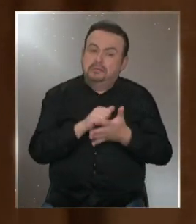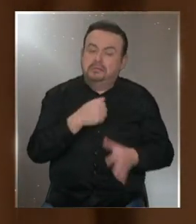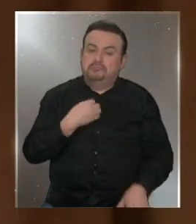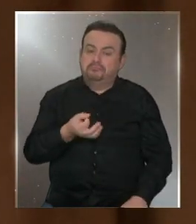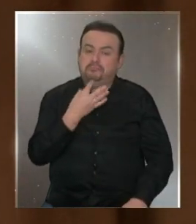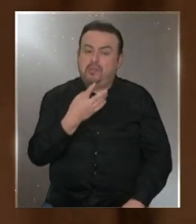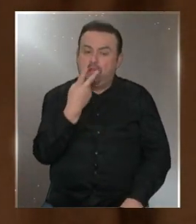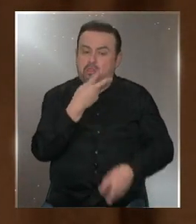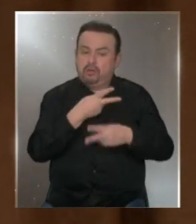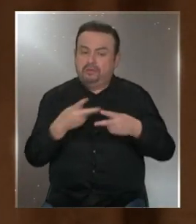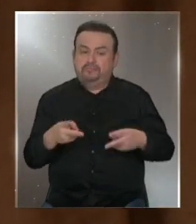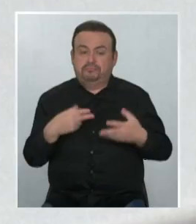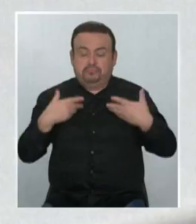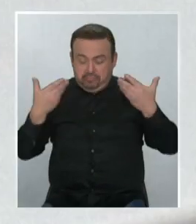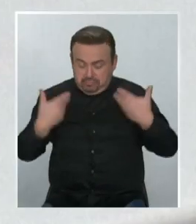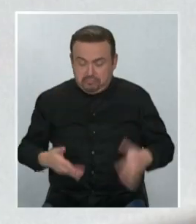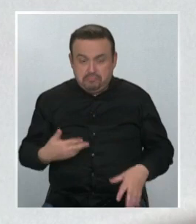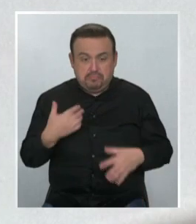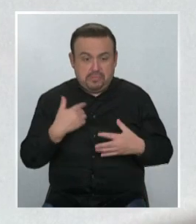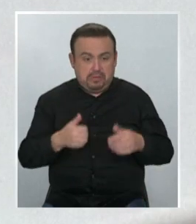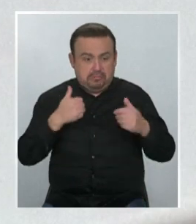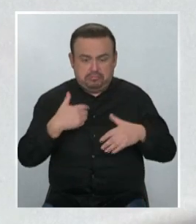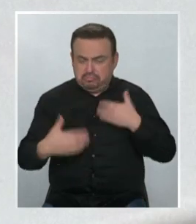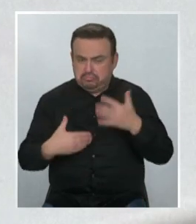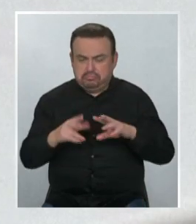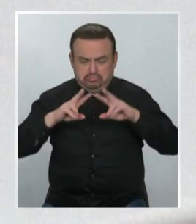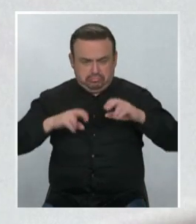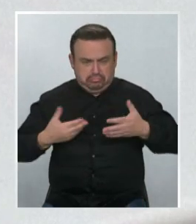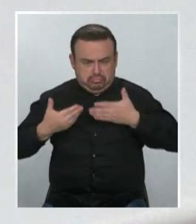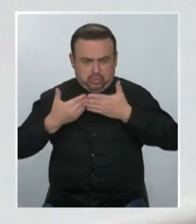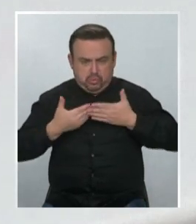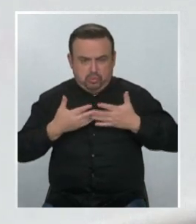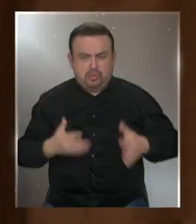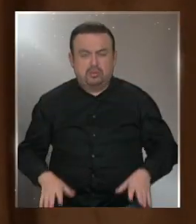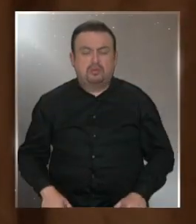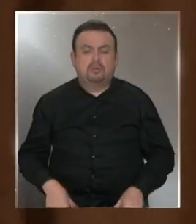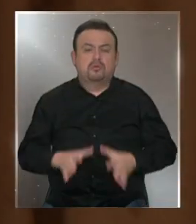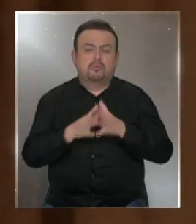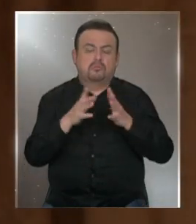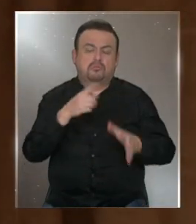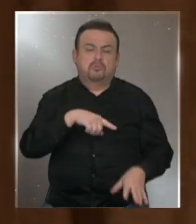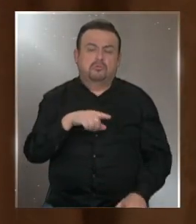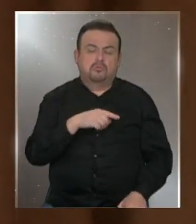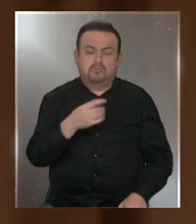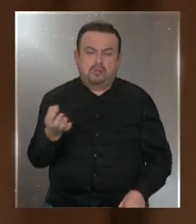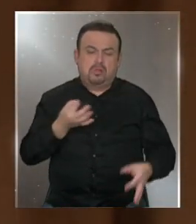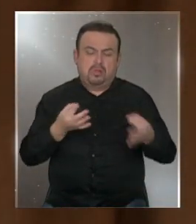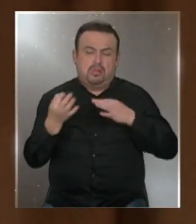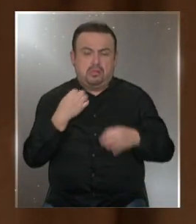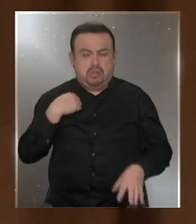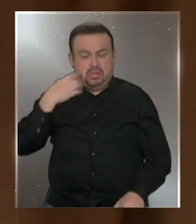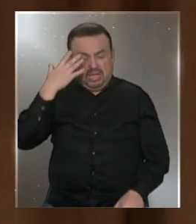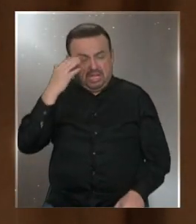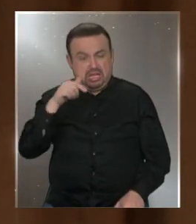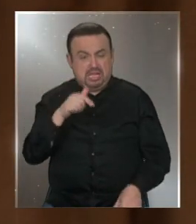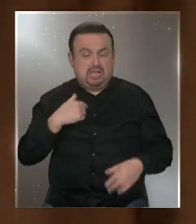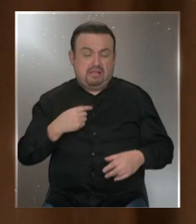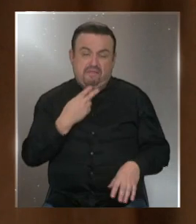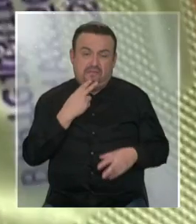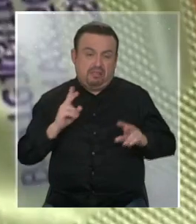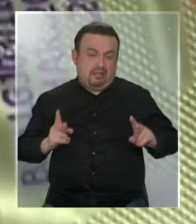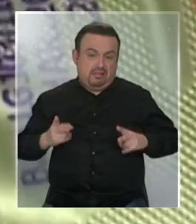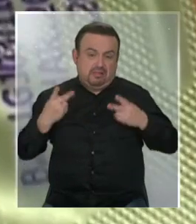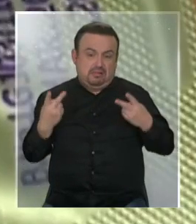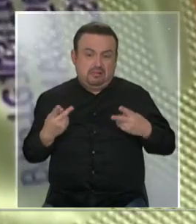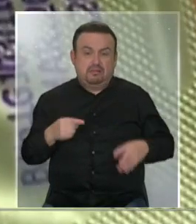tomé por dos semanas y aquí me ven. Hemos hecho grandes estudios al respecto. Mucha gente me ha dicho que cree que esto les salvó la vida.